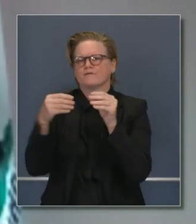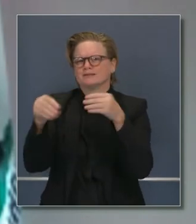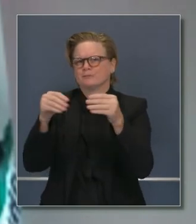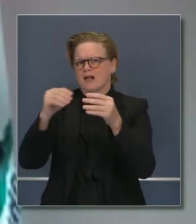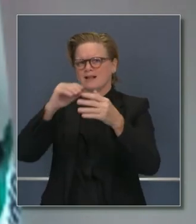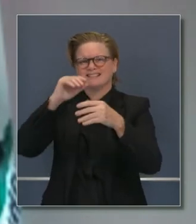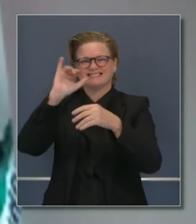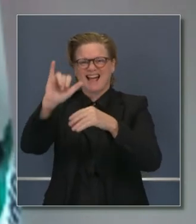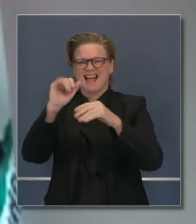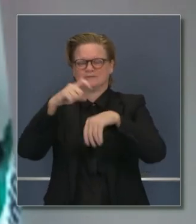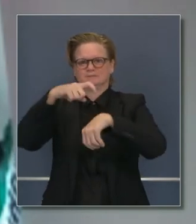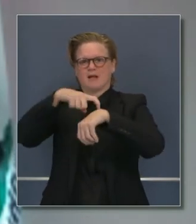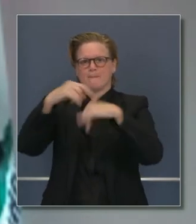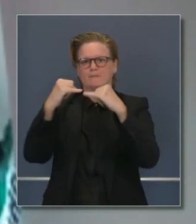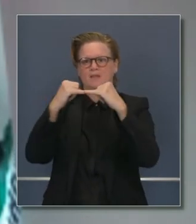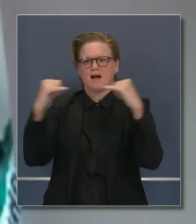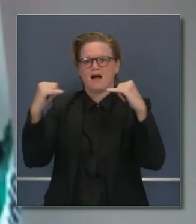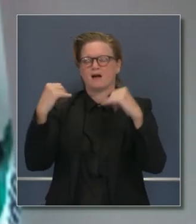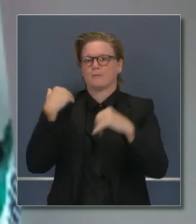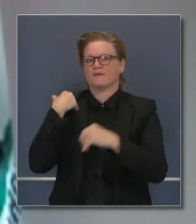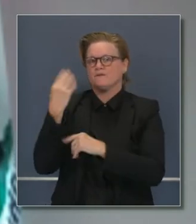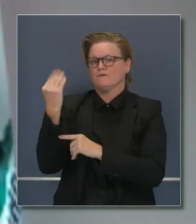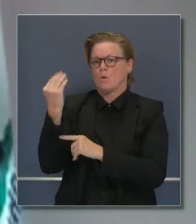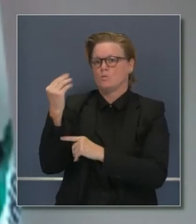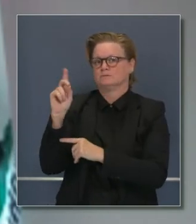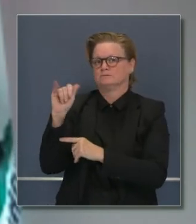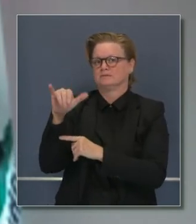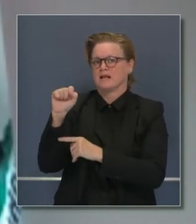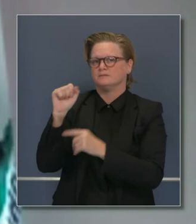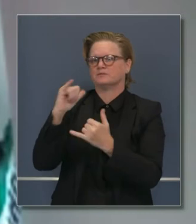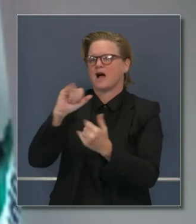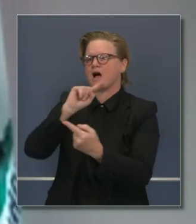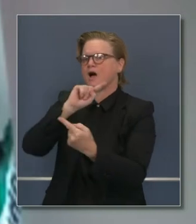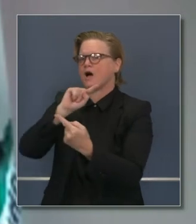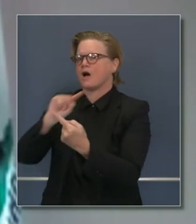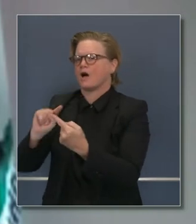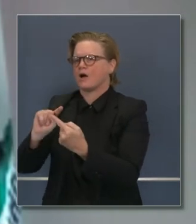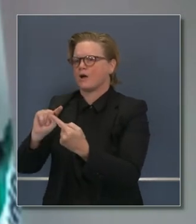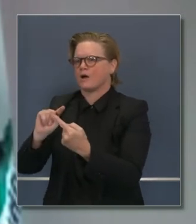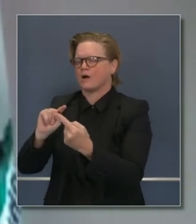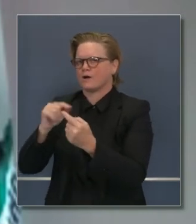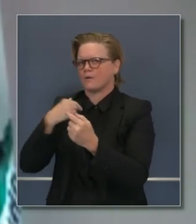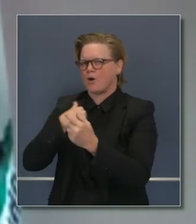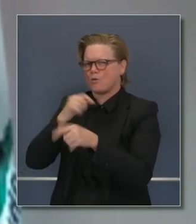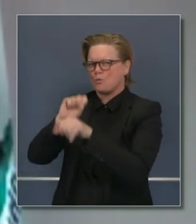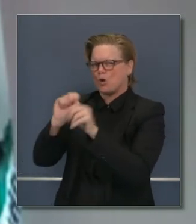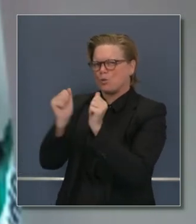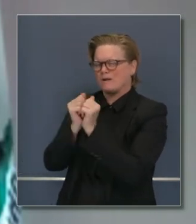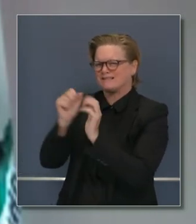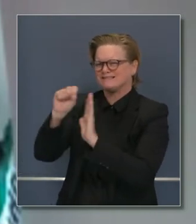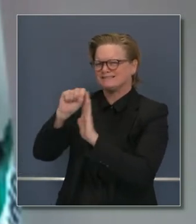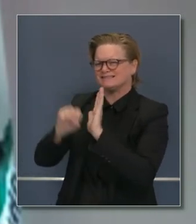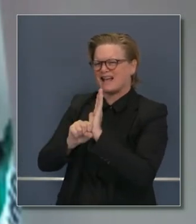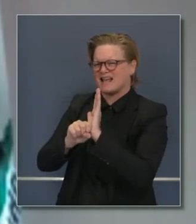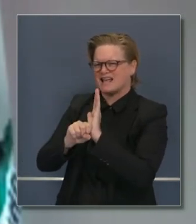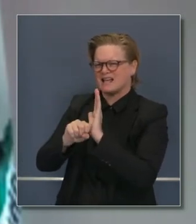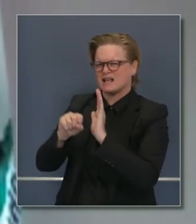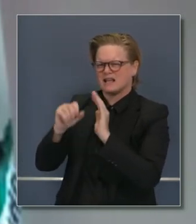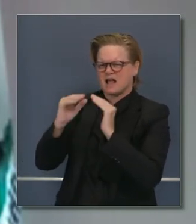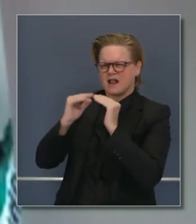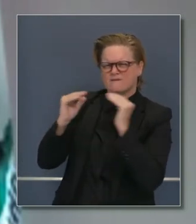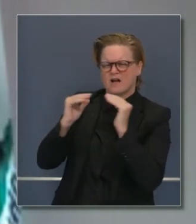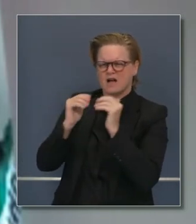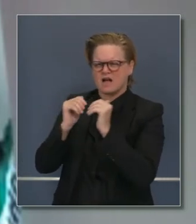sea más breve, que originalmente los 14 días que recomendaban. Trabajamos con los socios del condado y